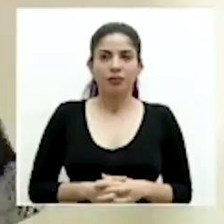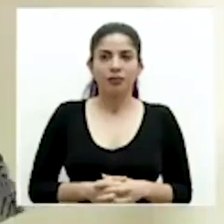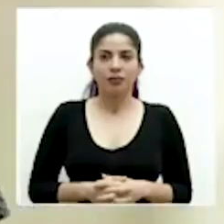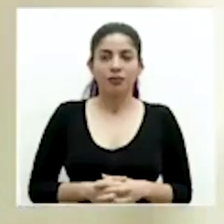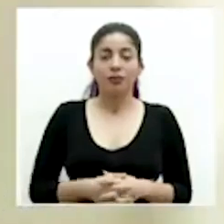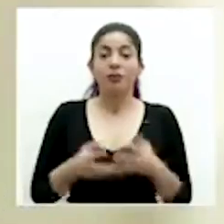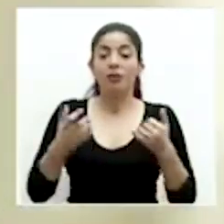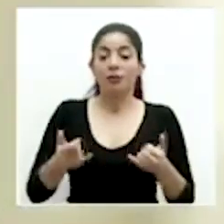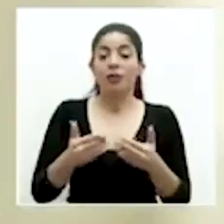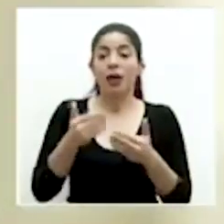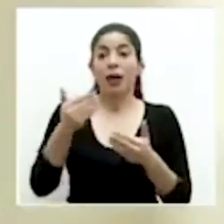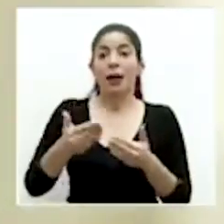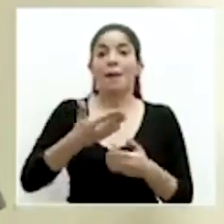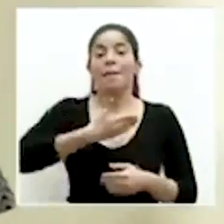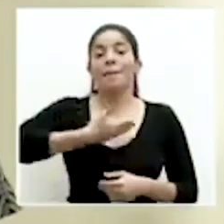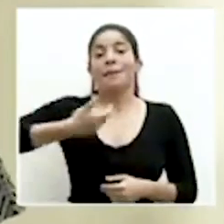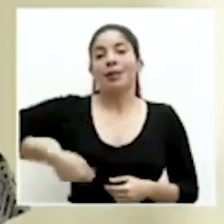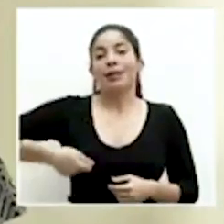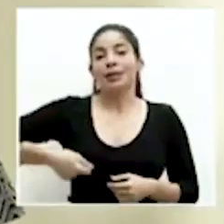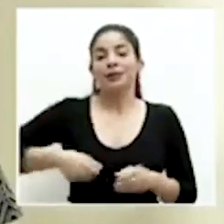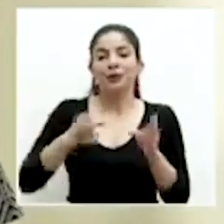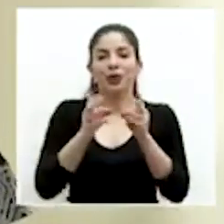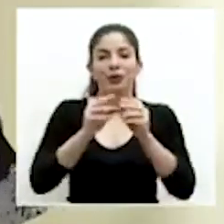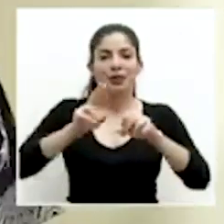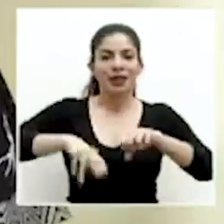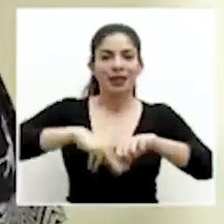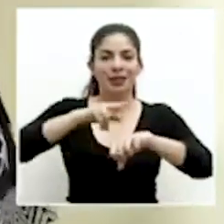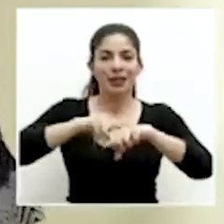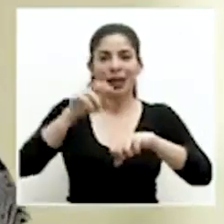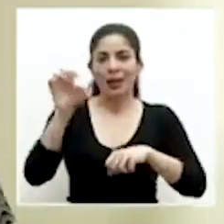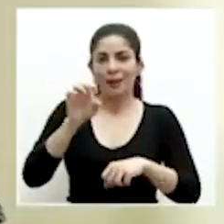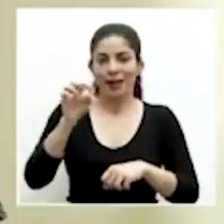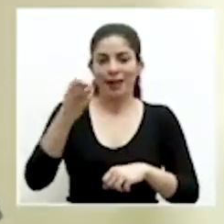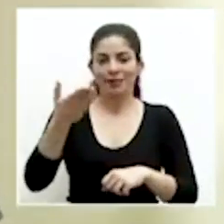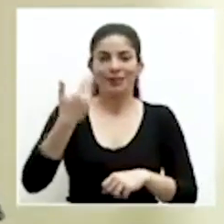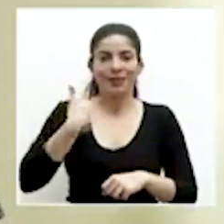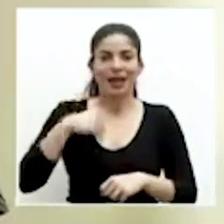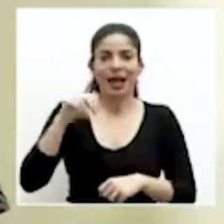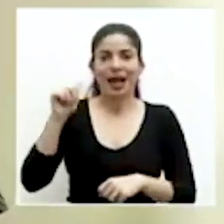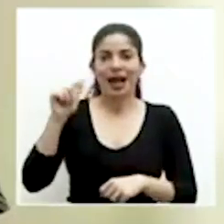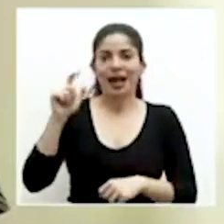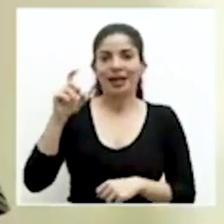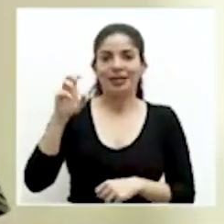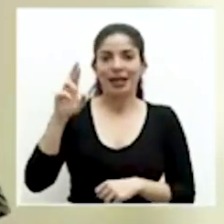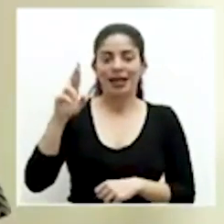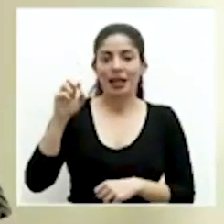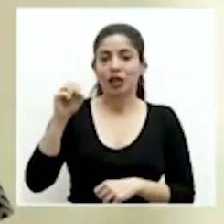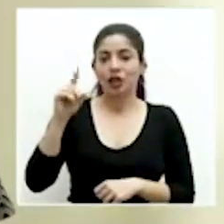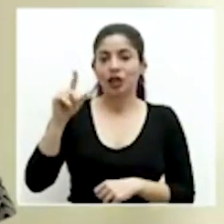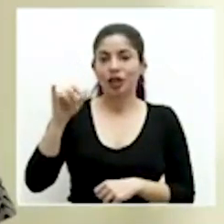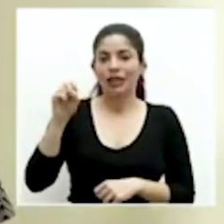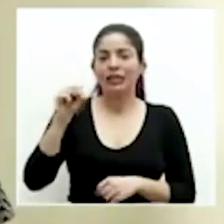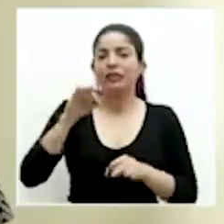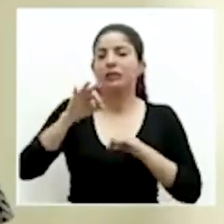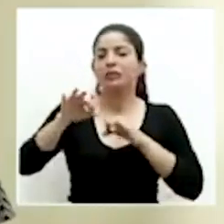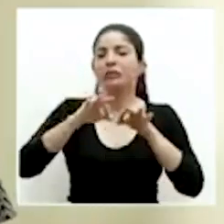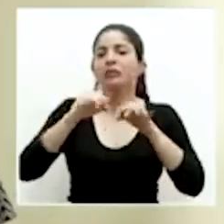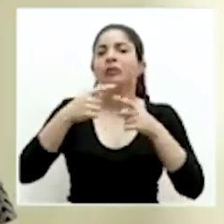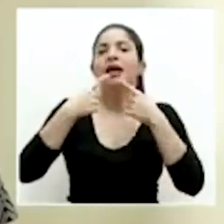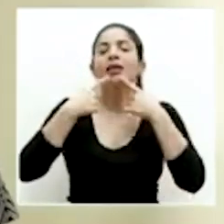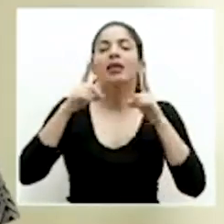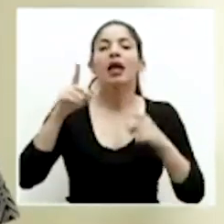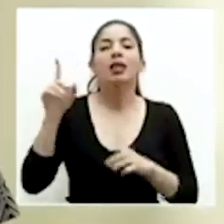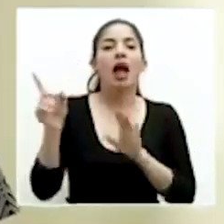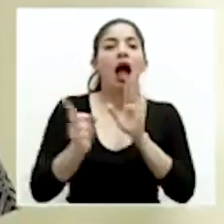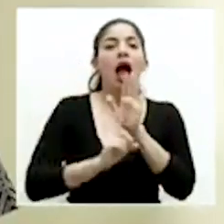A continuación, presidente de la Comisión Nacional de Emergencias, el señor Alexander Solís, detallará sobre la declaratoria de